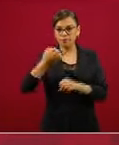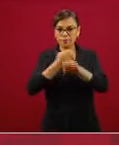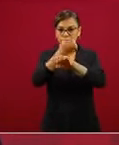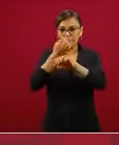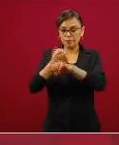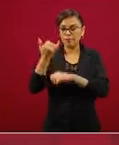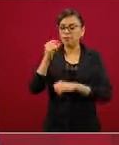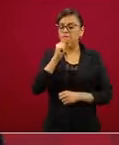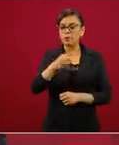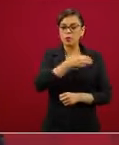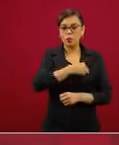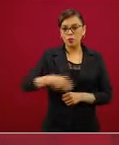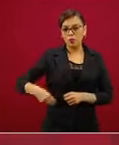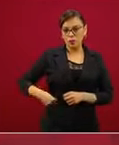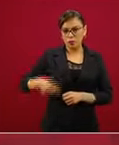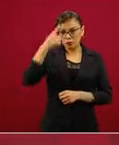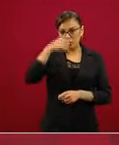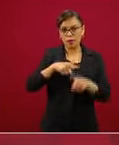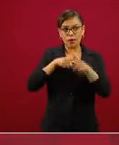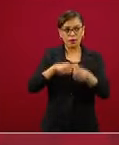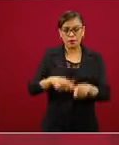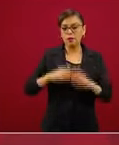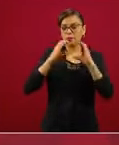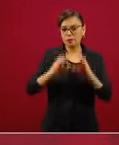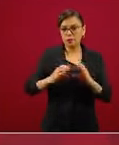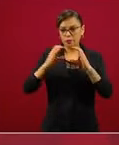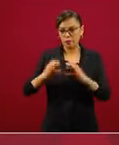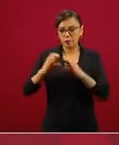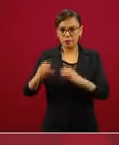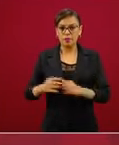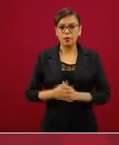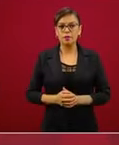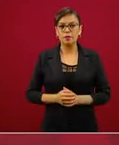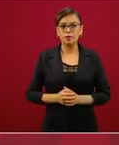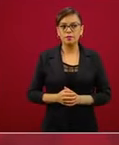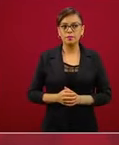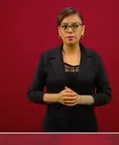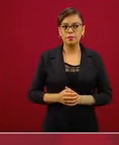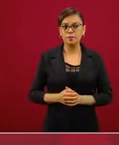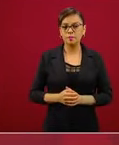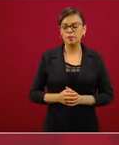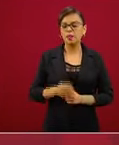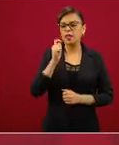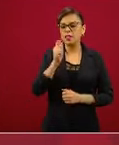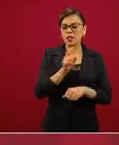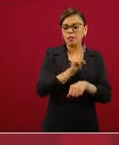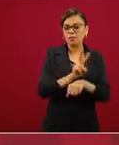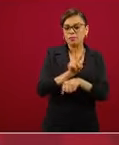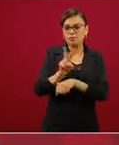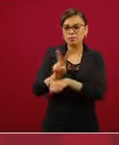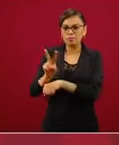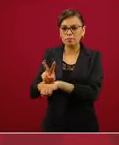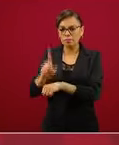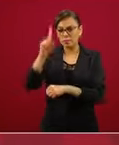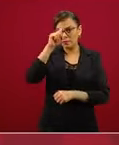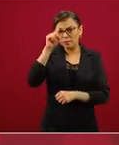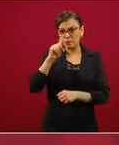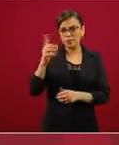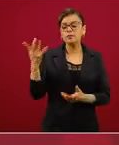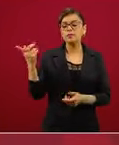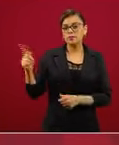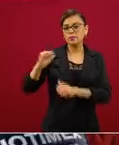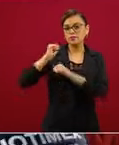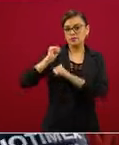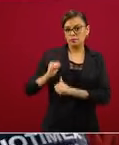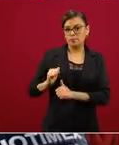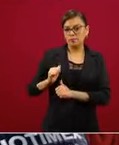municipios. Obviamente, con la tutela, la tutoría, el asesoramiento de la Autoridad Sanitaria Nacional,